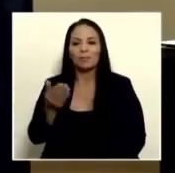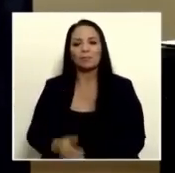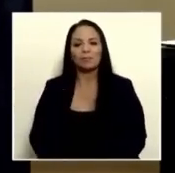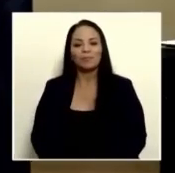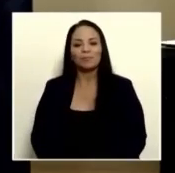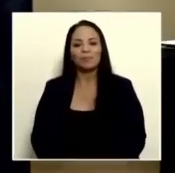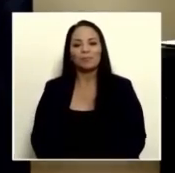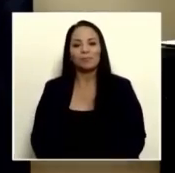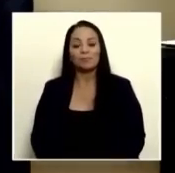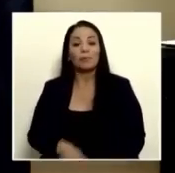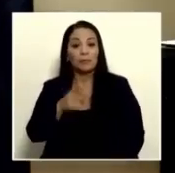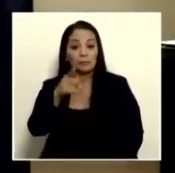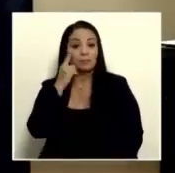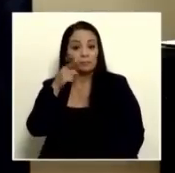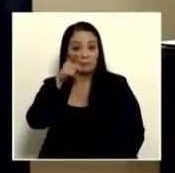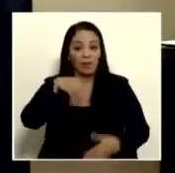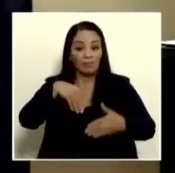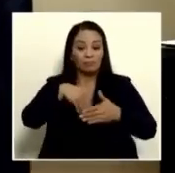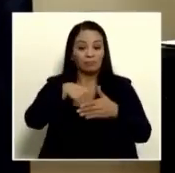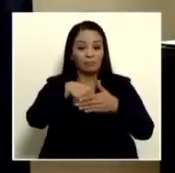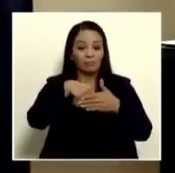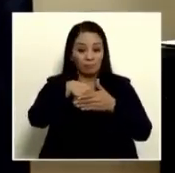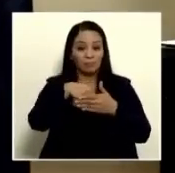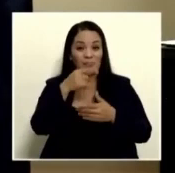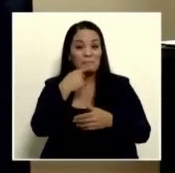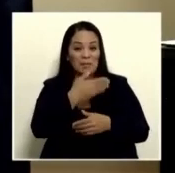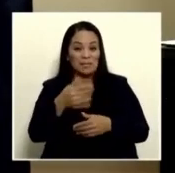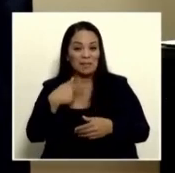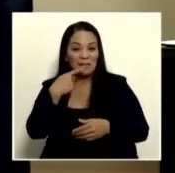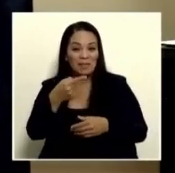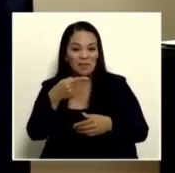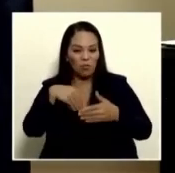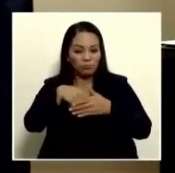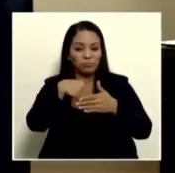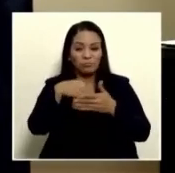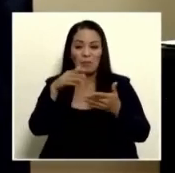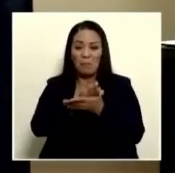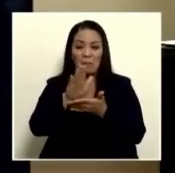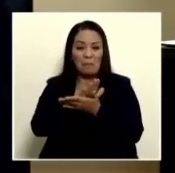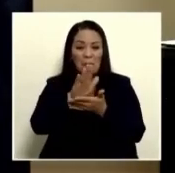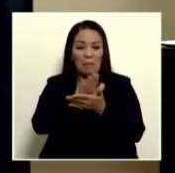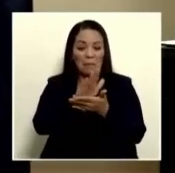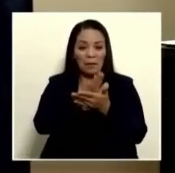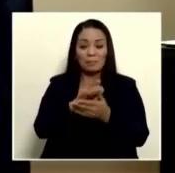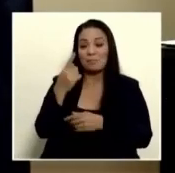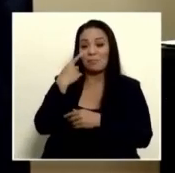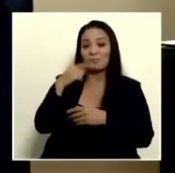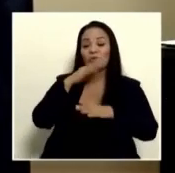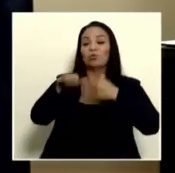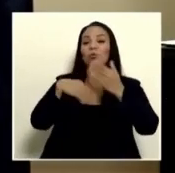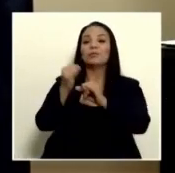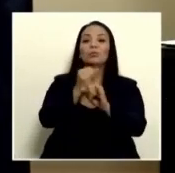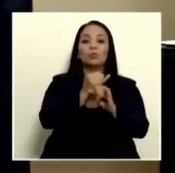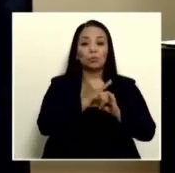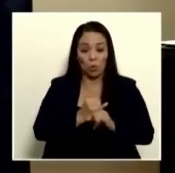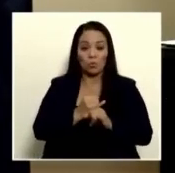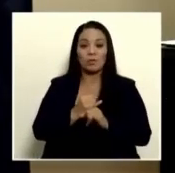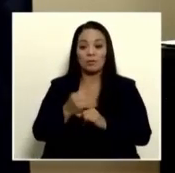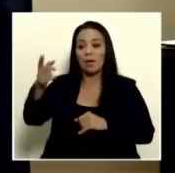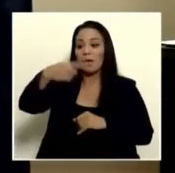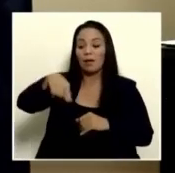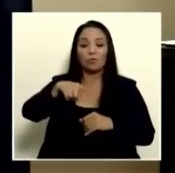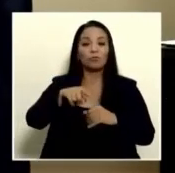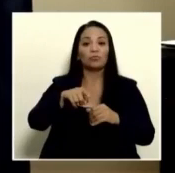los cuellos de botella a los que el señor presidente hace un rato hizo referencia todas las entidades tuvieron que clasificar su